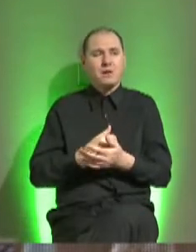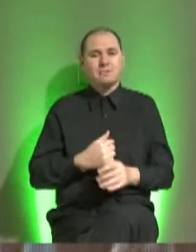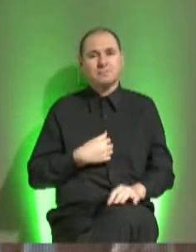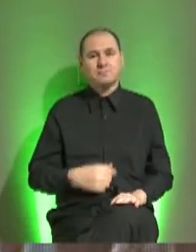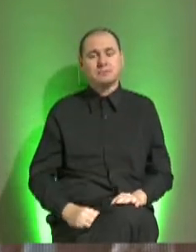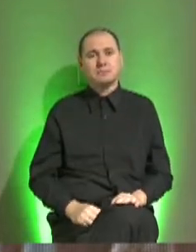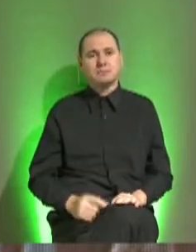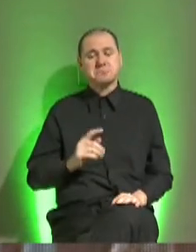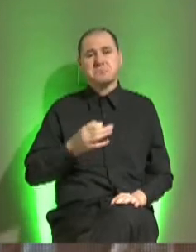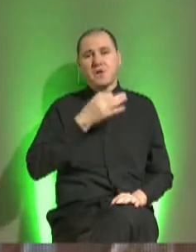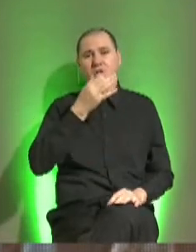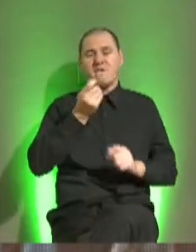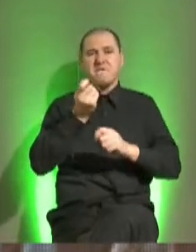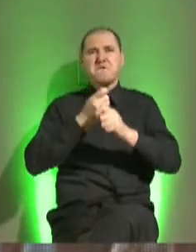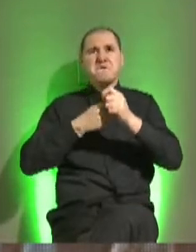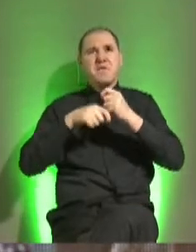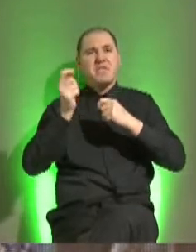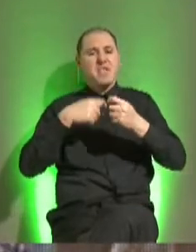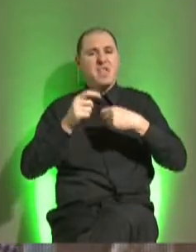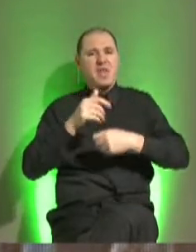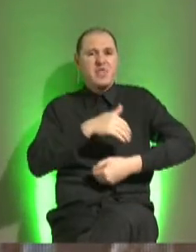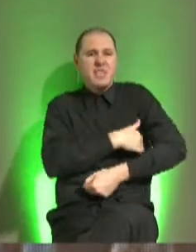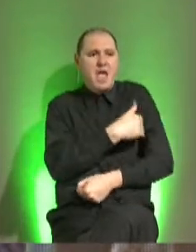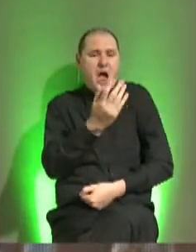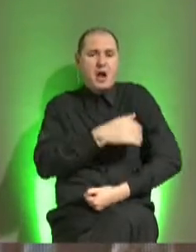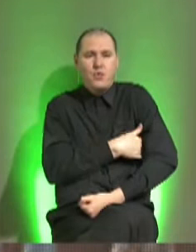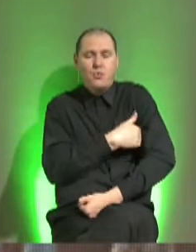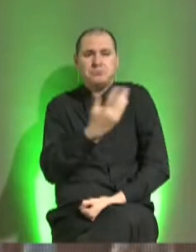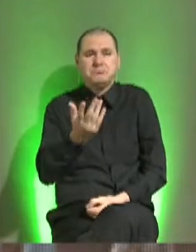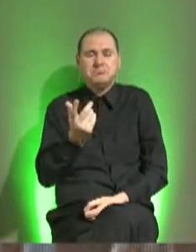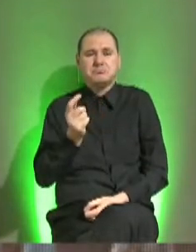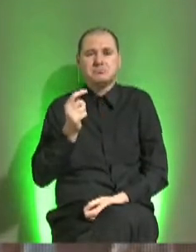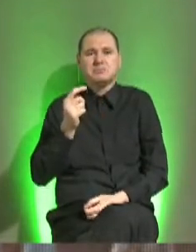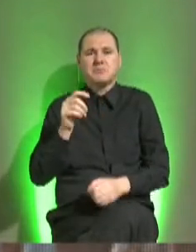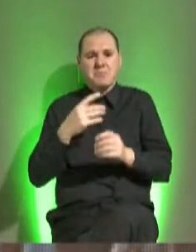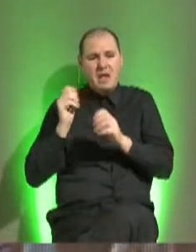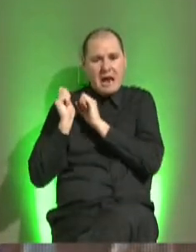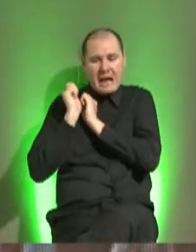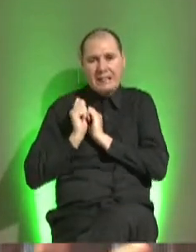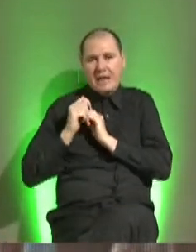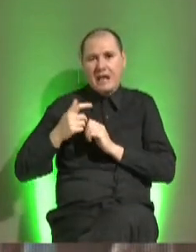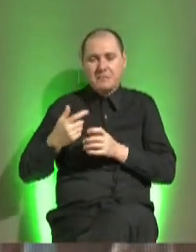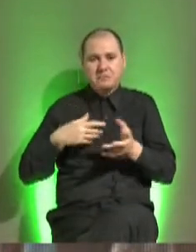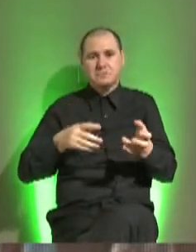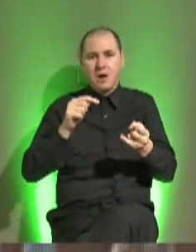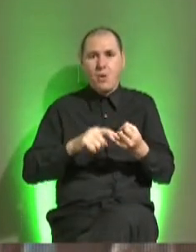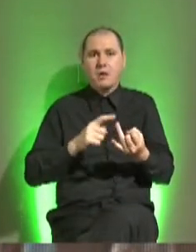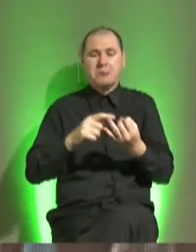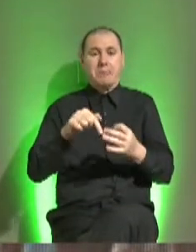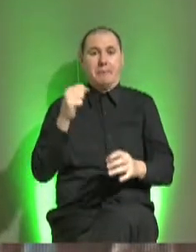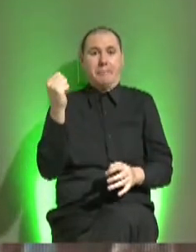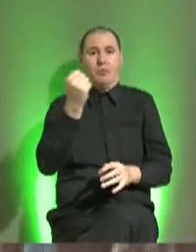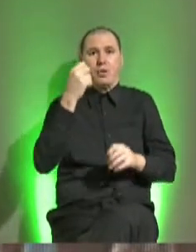persona empieza a contar que vendía a diario, después empieza a vender carteras, a distribuir bazar, y actualmente es dueño de una de las cadenas más